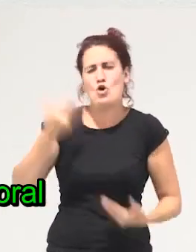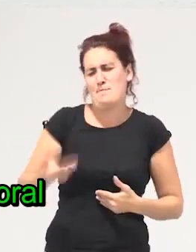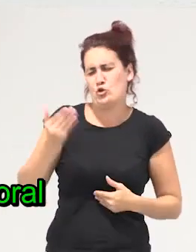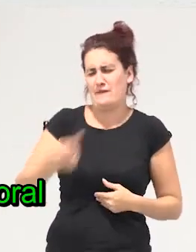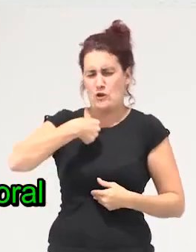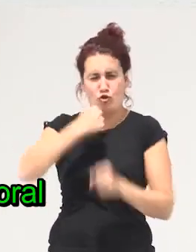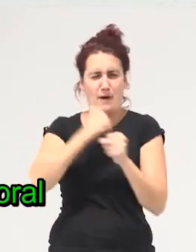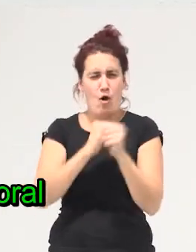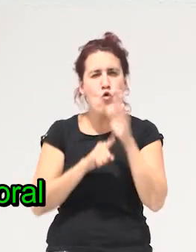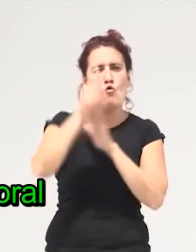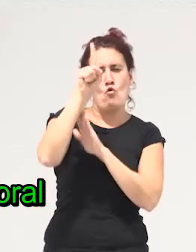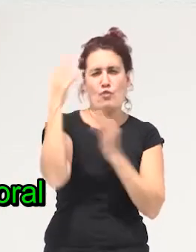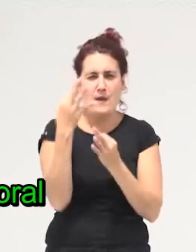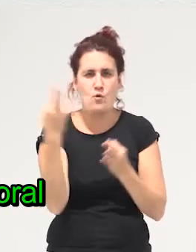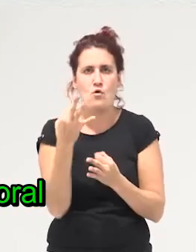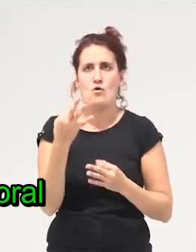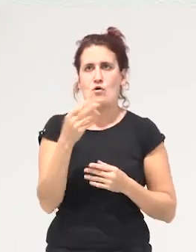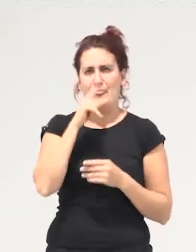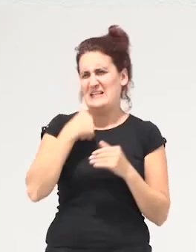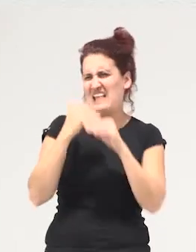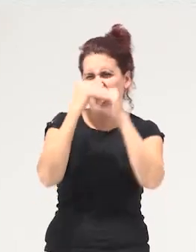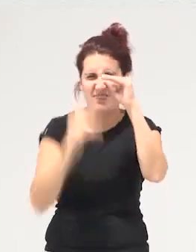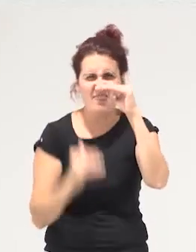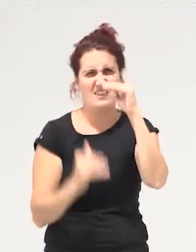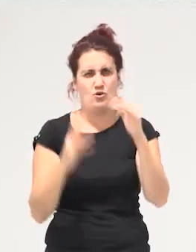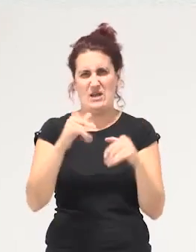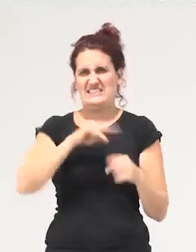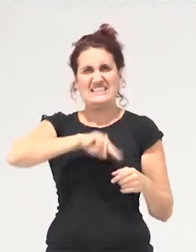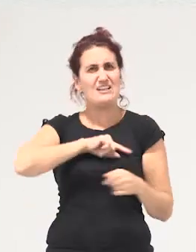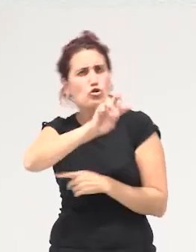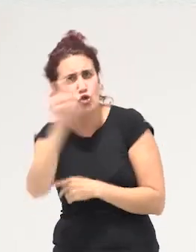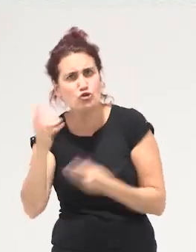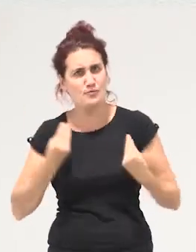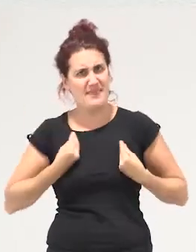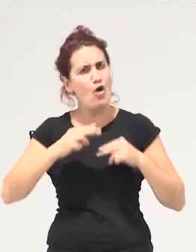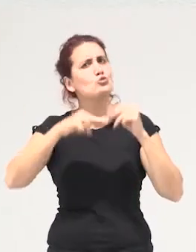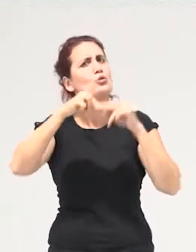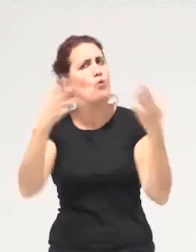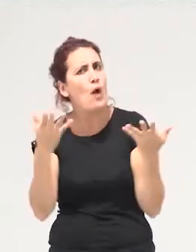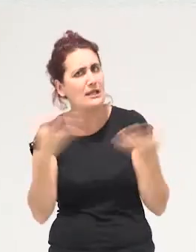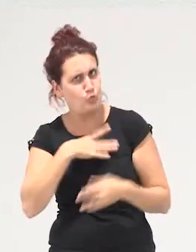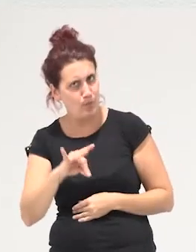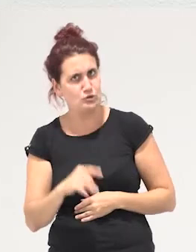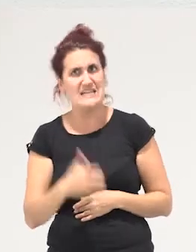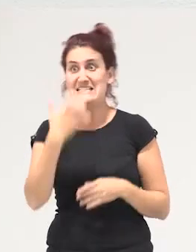mercado laboral construido desde la desigualdad entonces que otros sentidos de vida podemos construir si rompemos con esto y desde